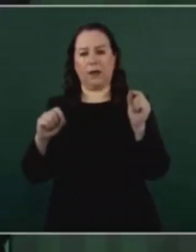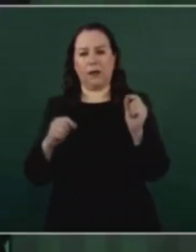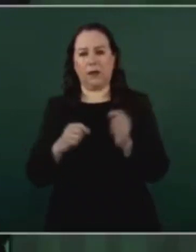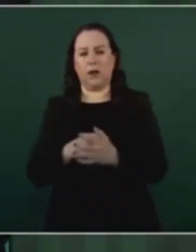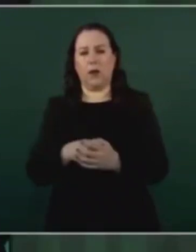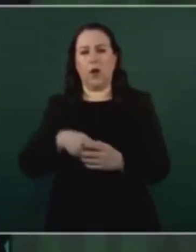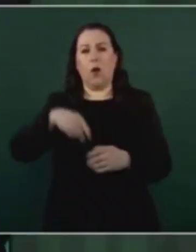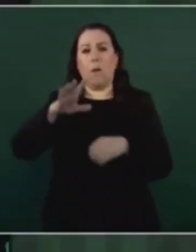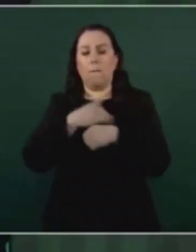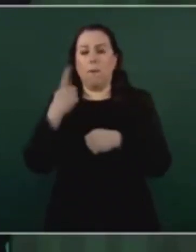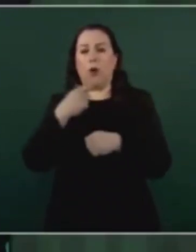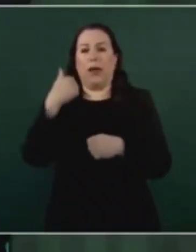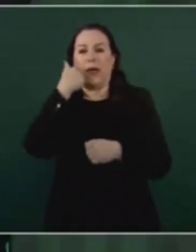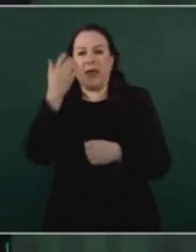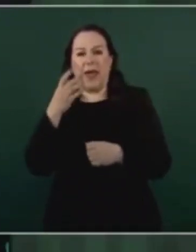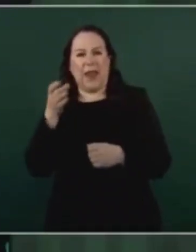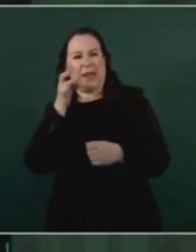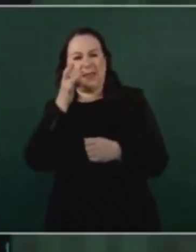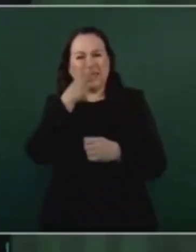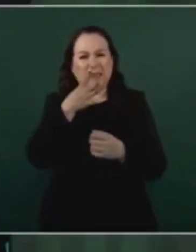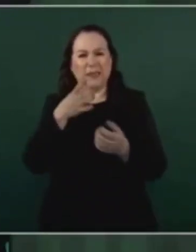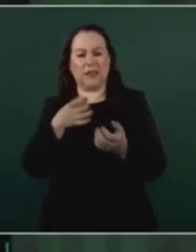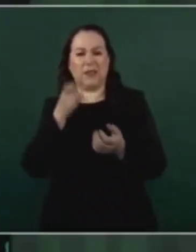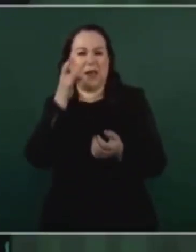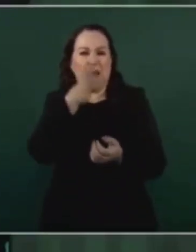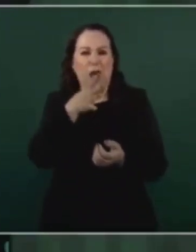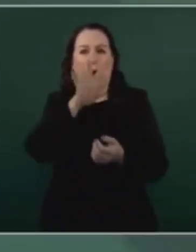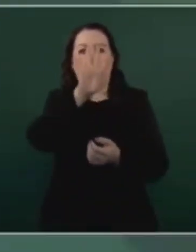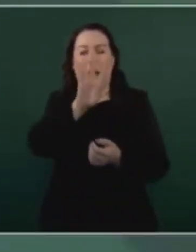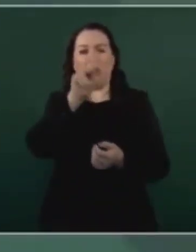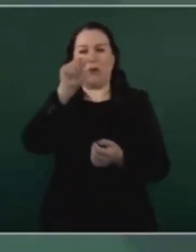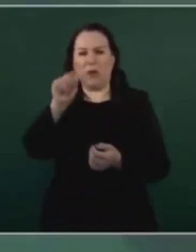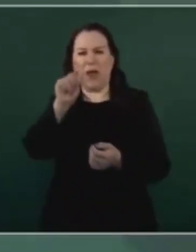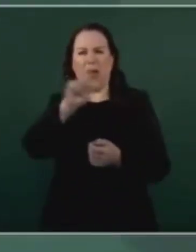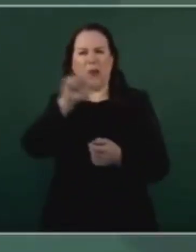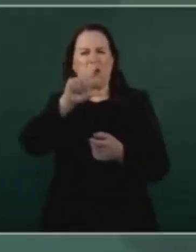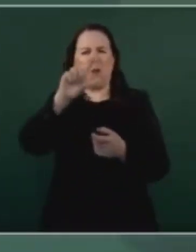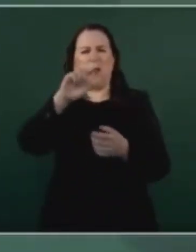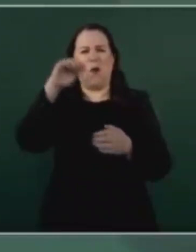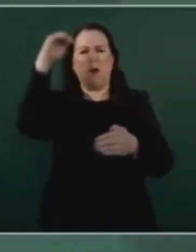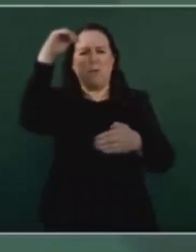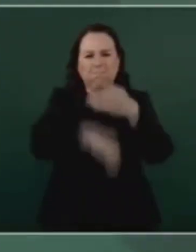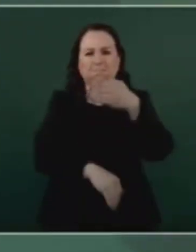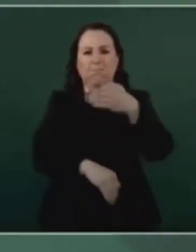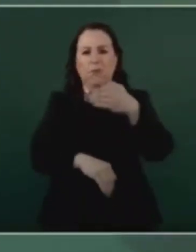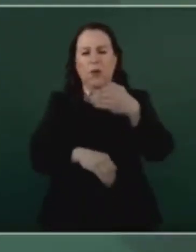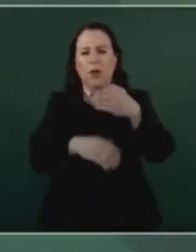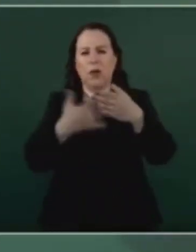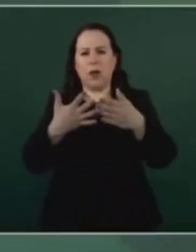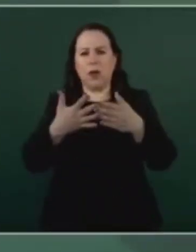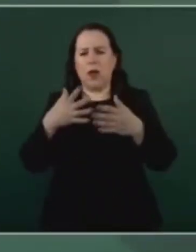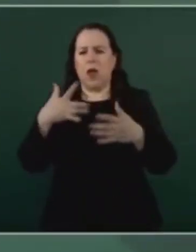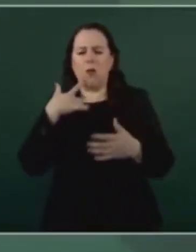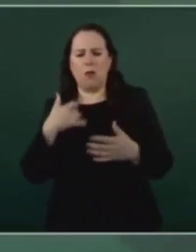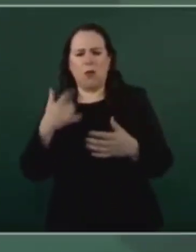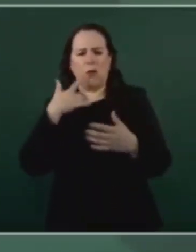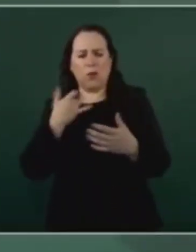vencer a la 4T, se están perdiendo los referentes históricos de la lucha democrática,